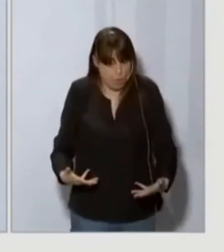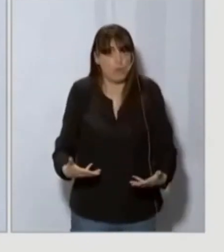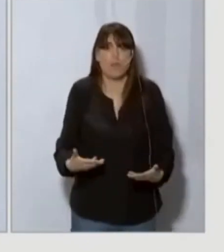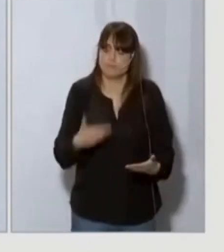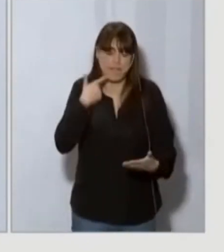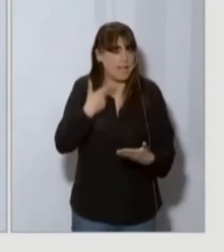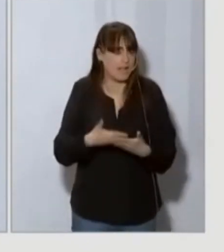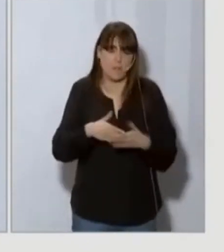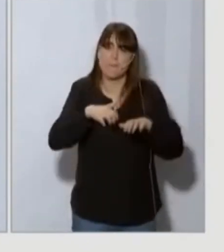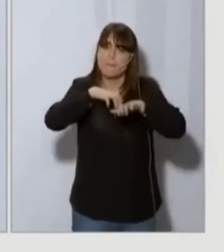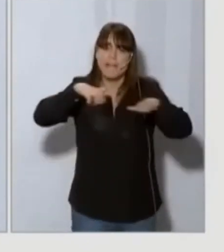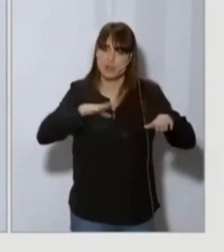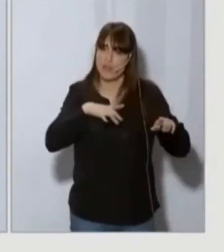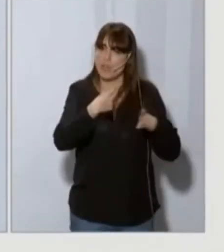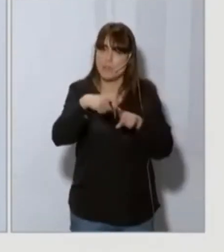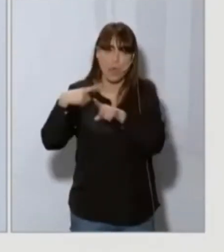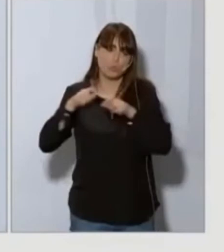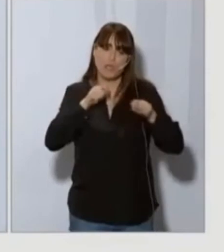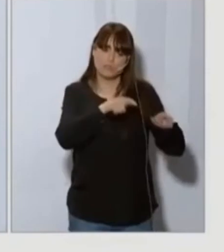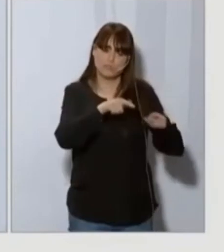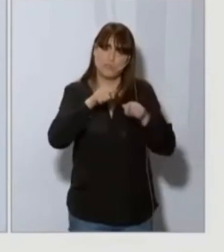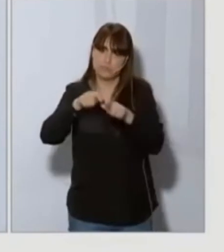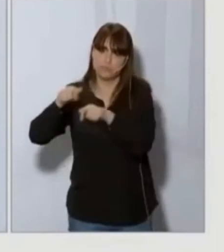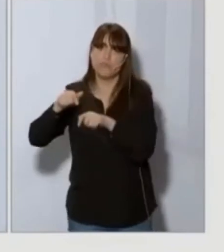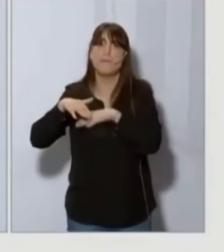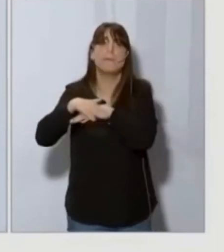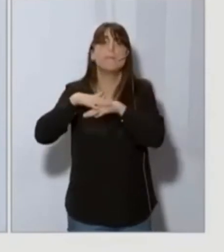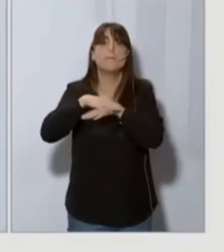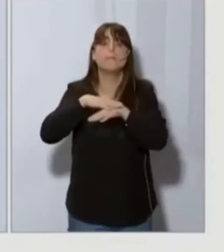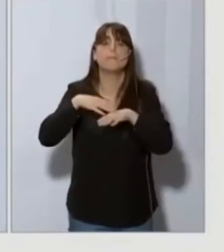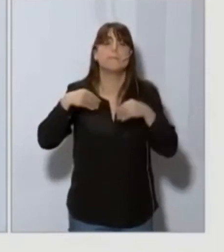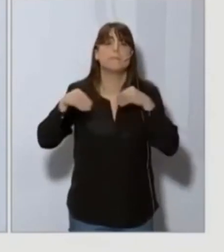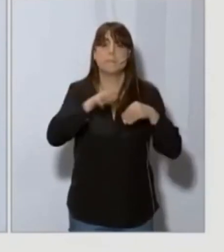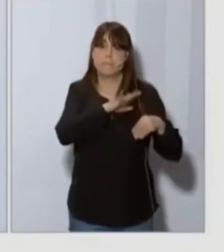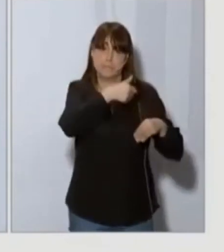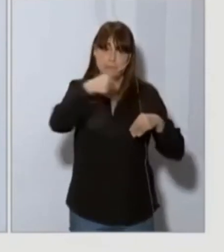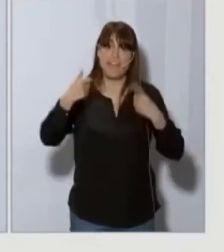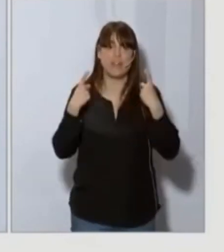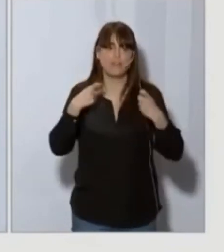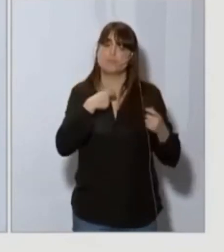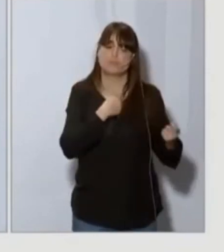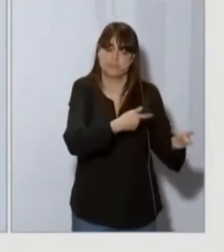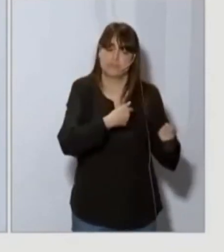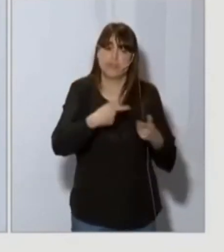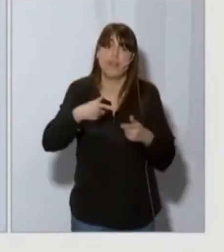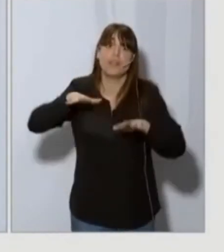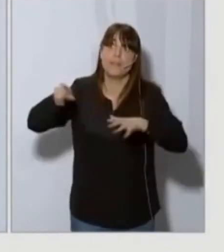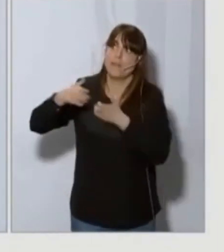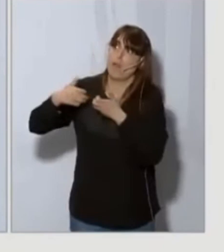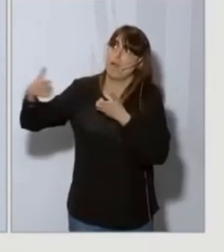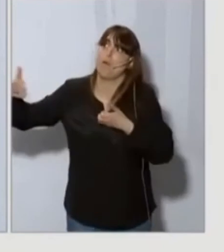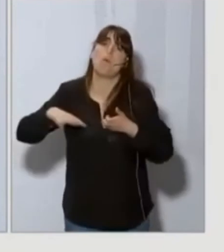la mayoría de los productos, de todos los productos de primera necesidad. Si bien es cierto que en función del alcance de esta huelga,